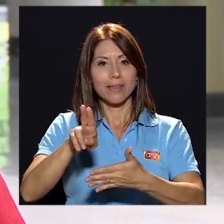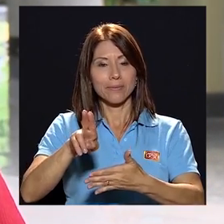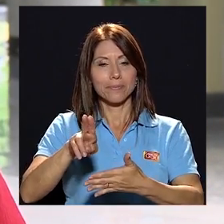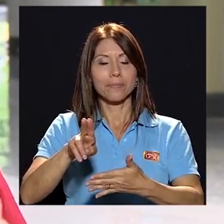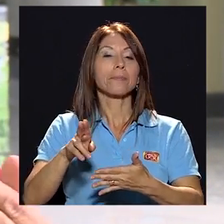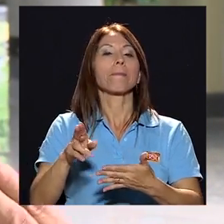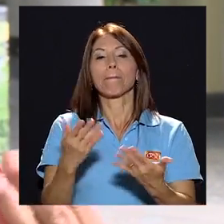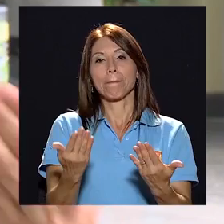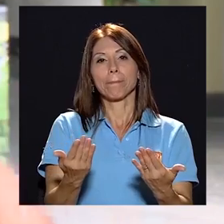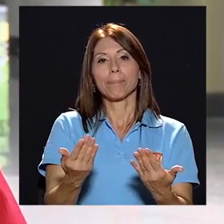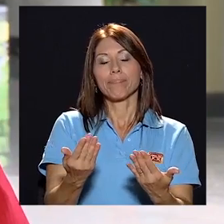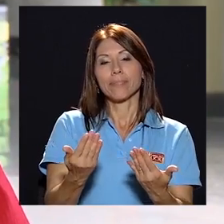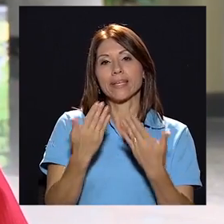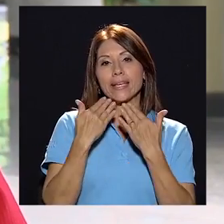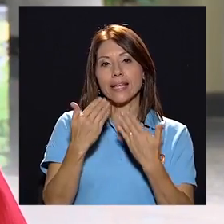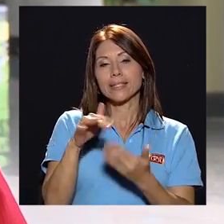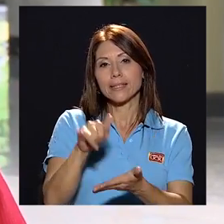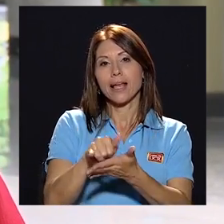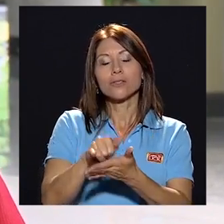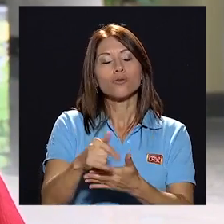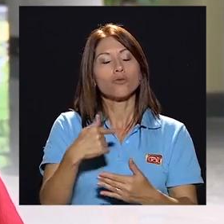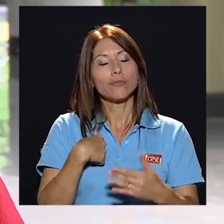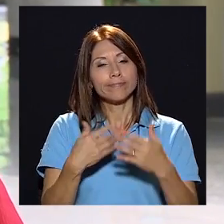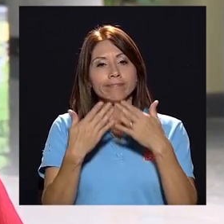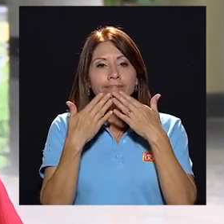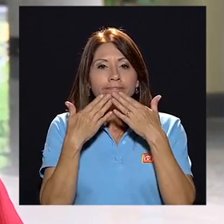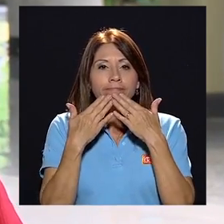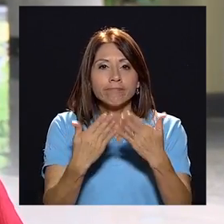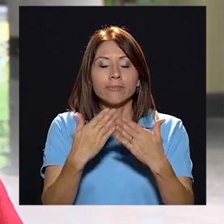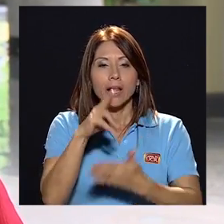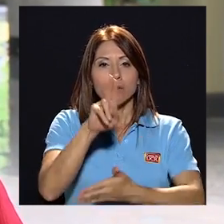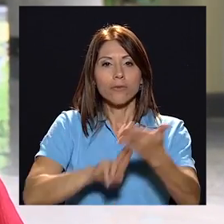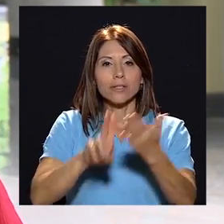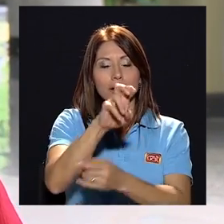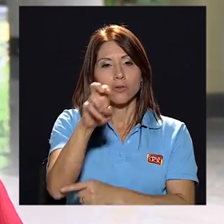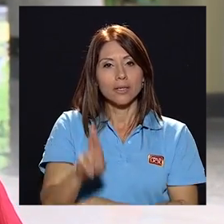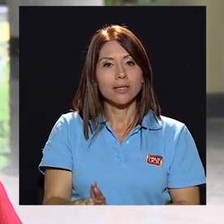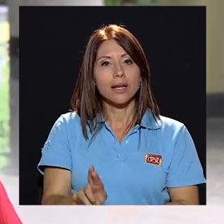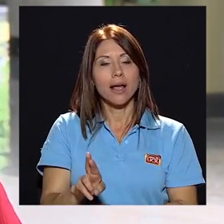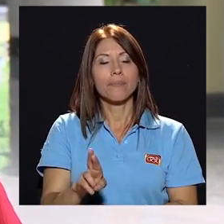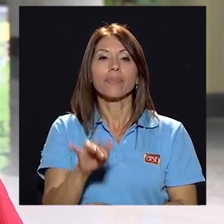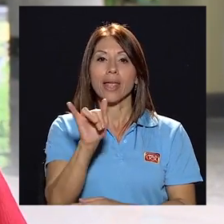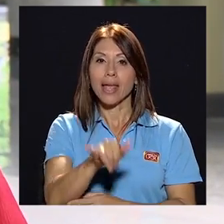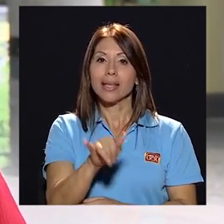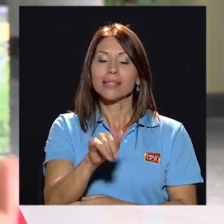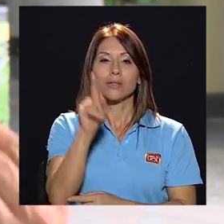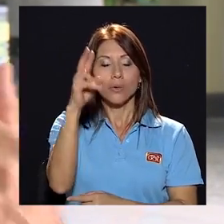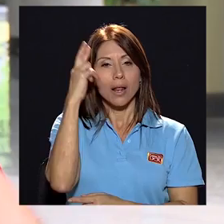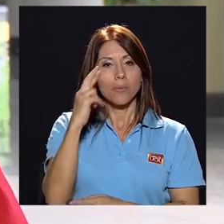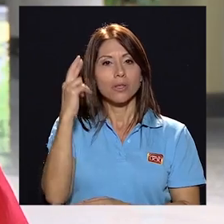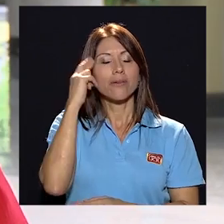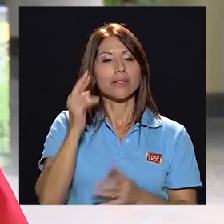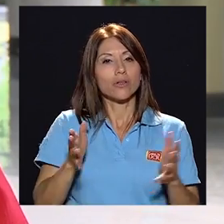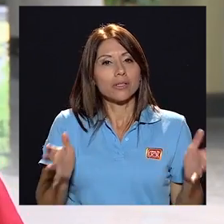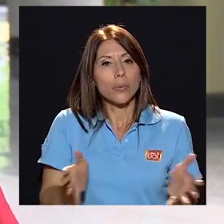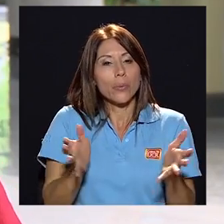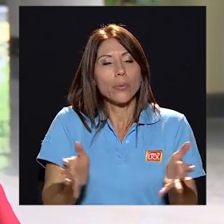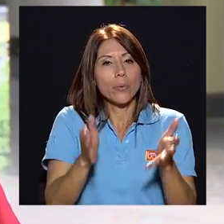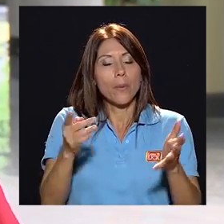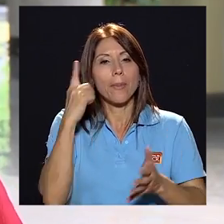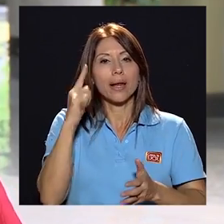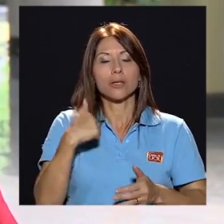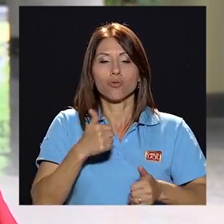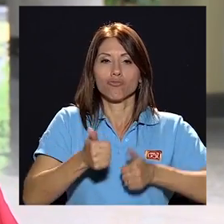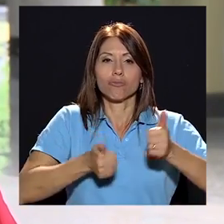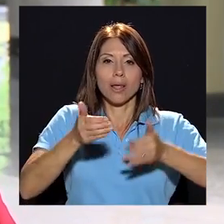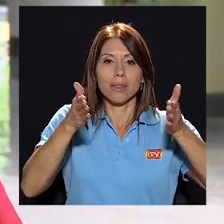debido a eso es que yo tengo un gran agradecimiento por la universidad de Costa Rica y esa es una de las motivaciones que me